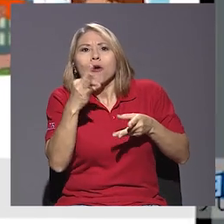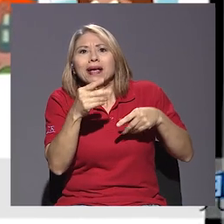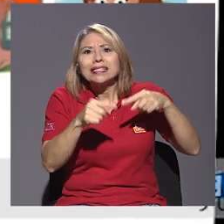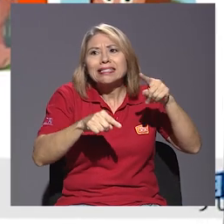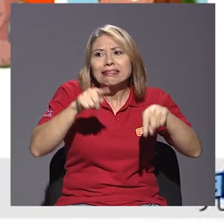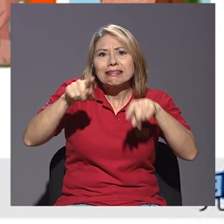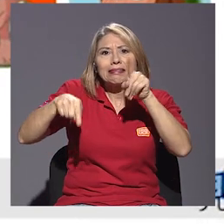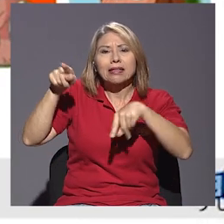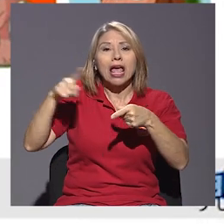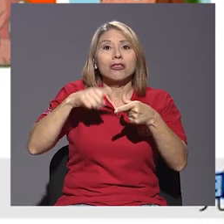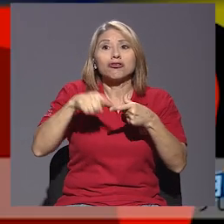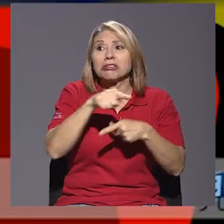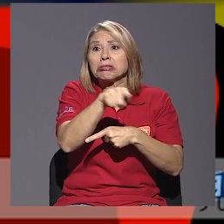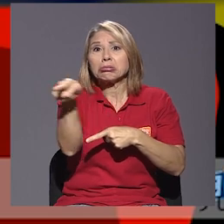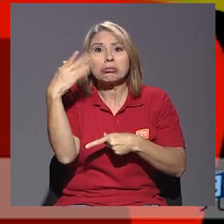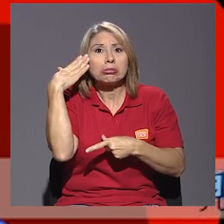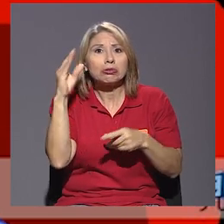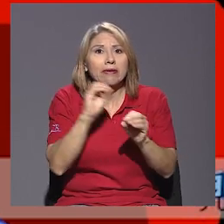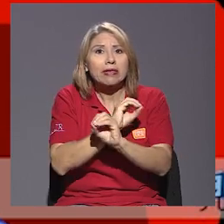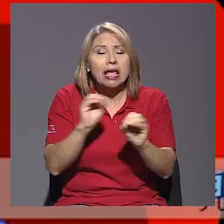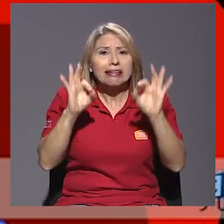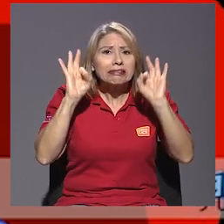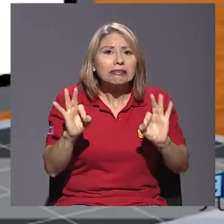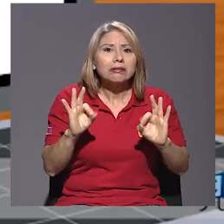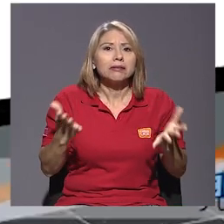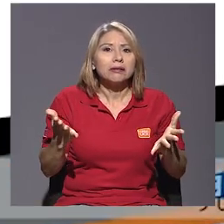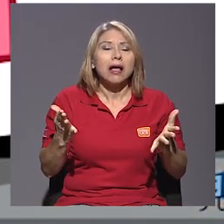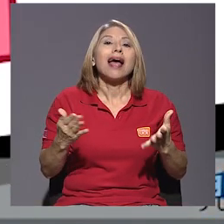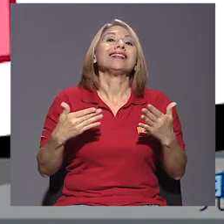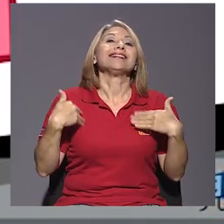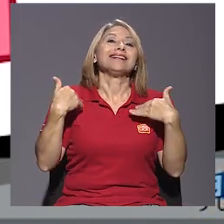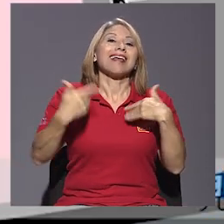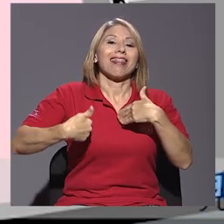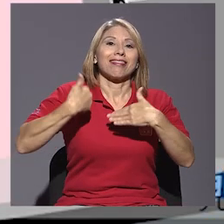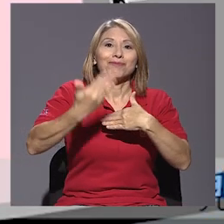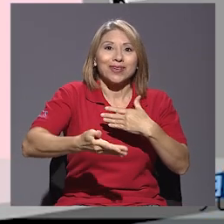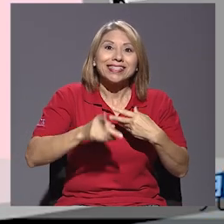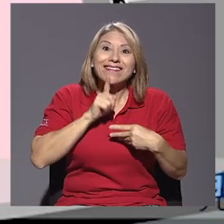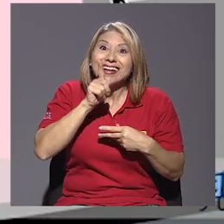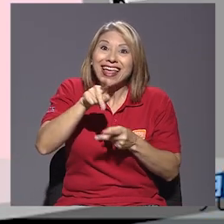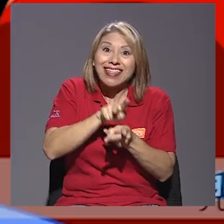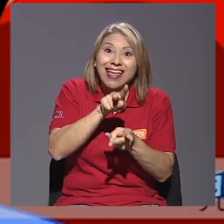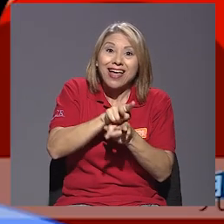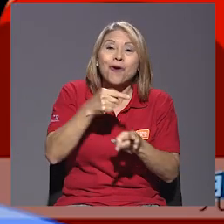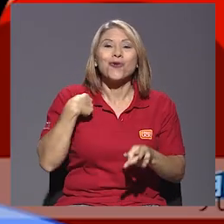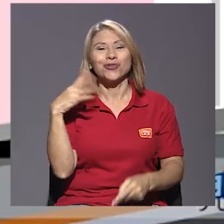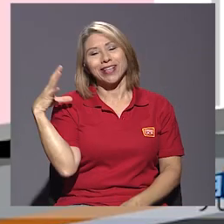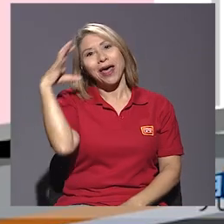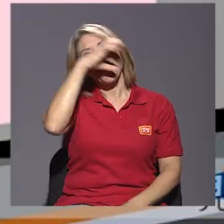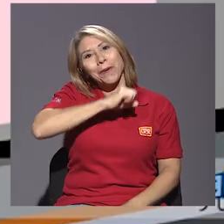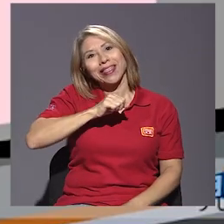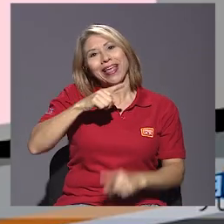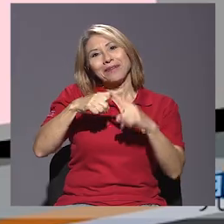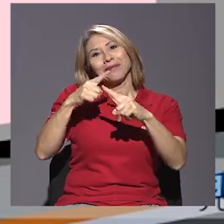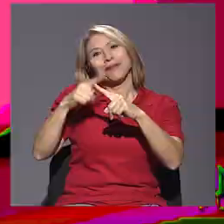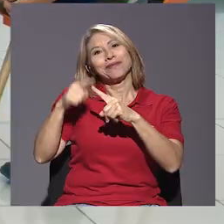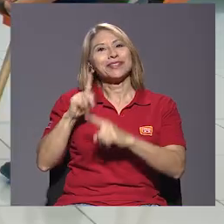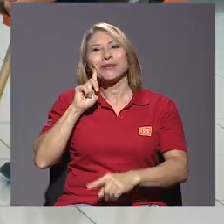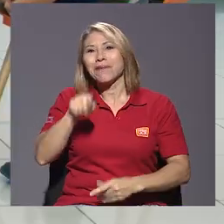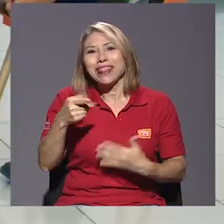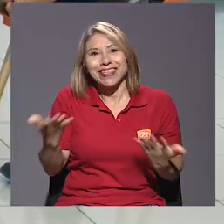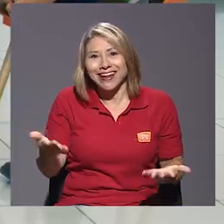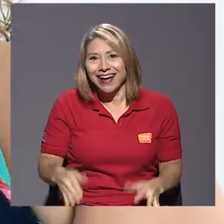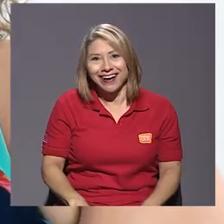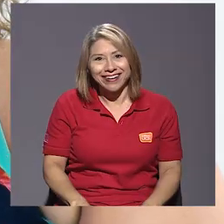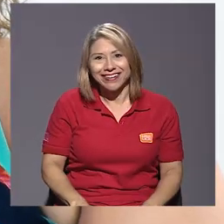Y nadie sabía muy bien qué era. Hasta que uno en verdad empezó a tener relaciones, se dio cuenta que el porno es una mentira. Fue